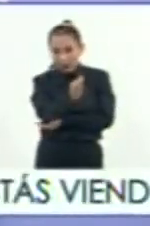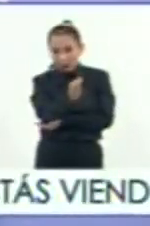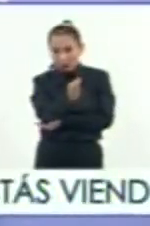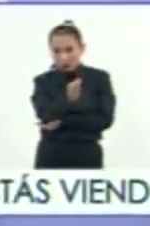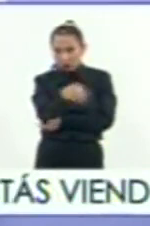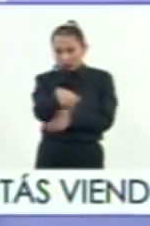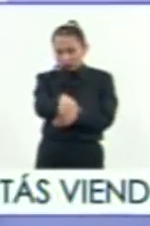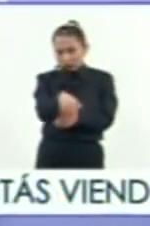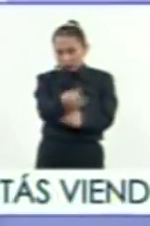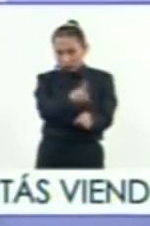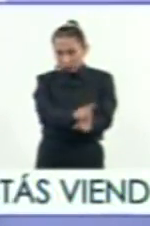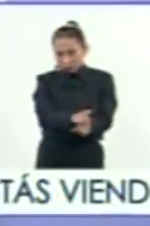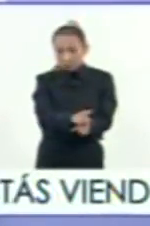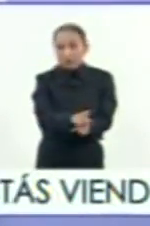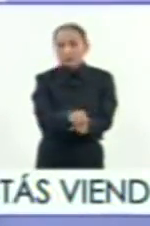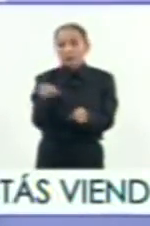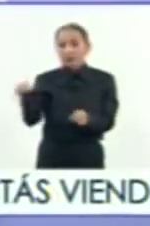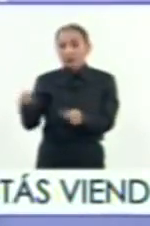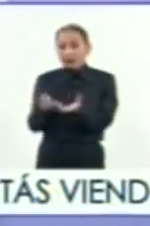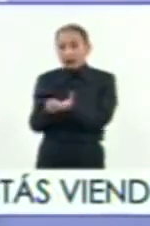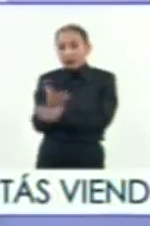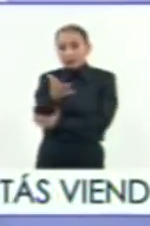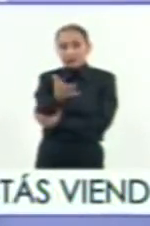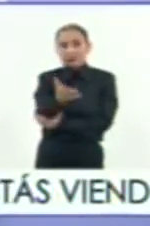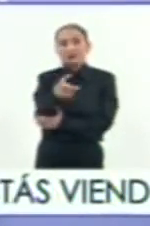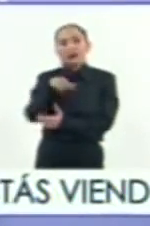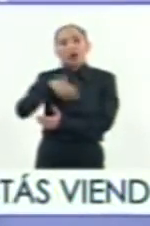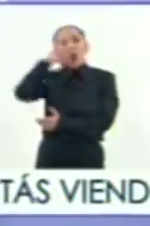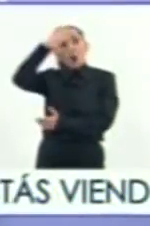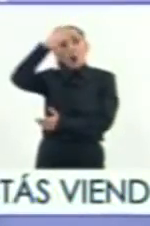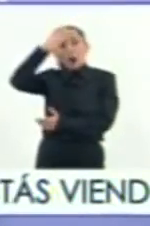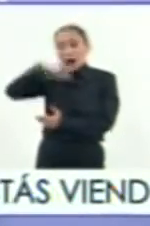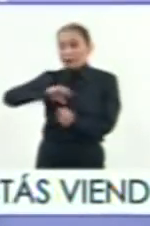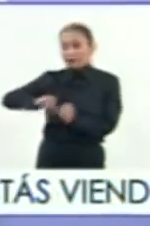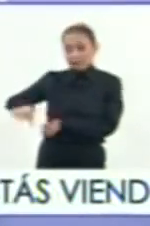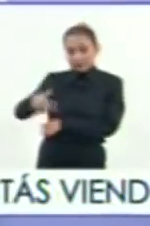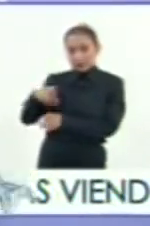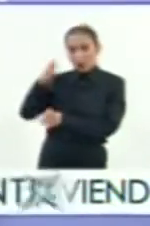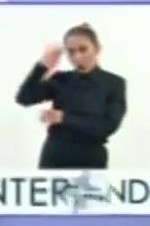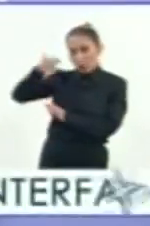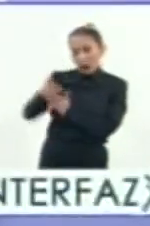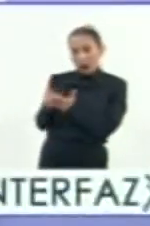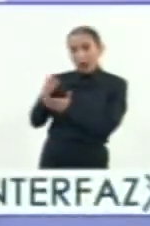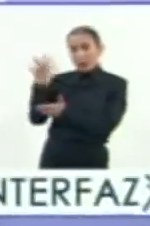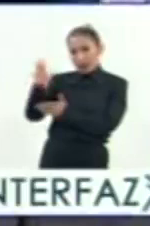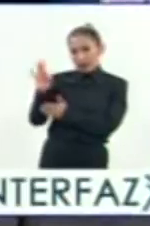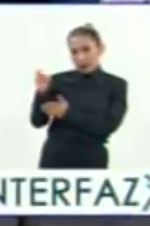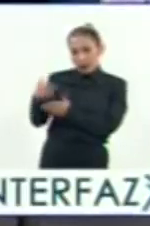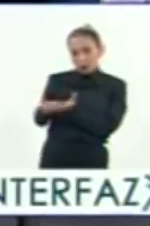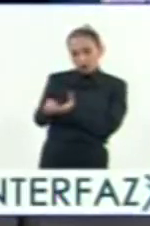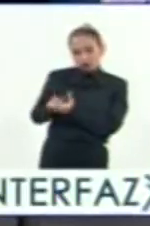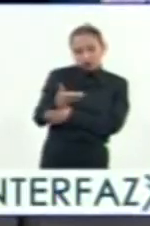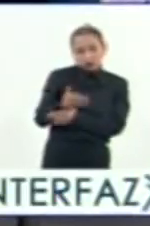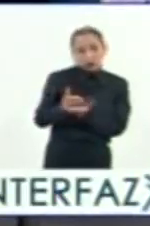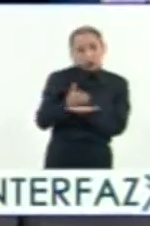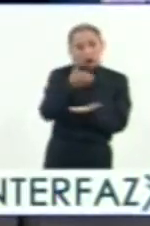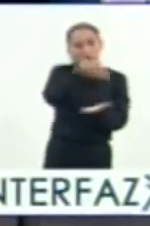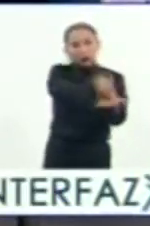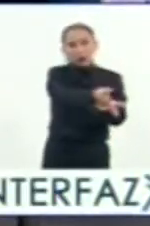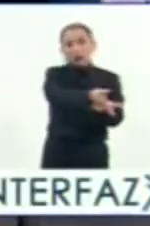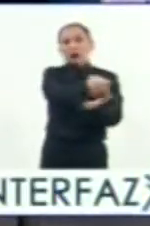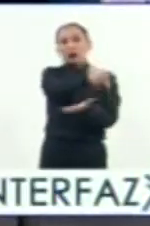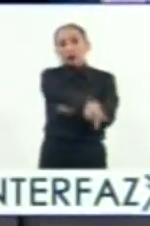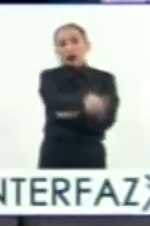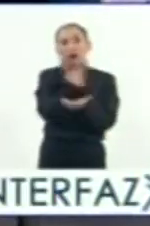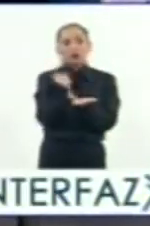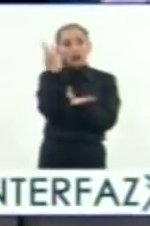sea dentro de unos cuantos días, él sale de las costas de Cuba, él abandona Cuba hacia el 10 de febrero para llegar a